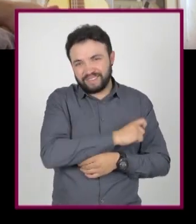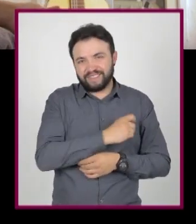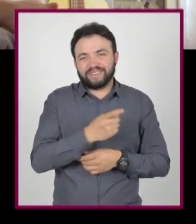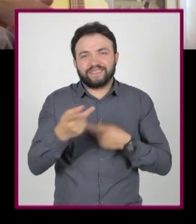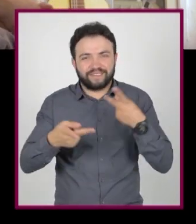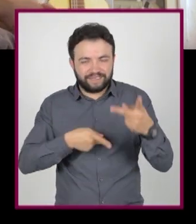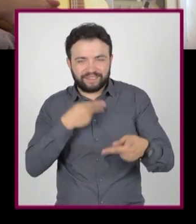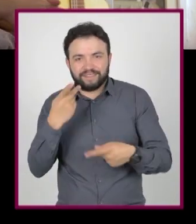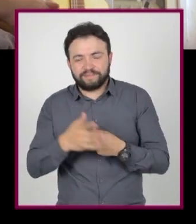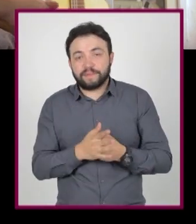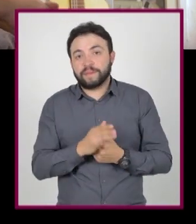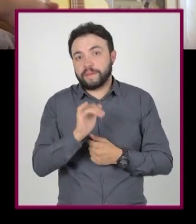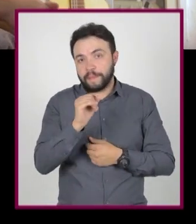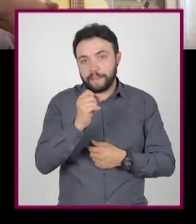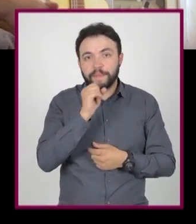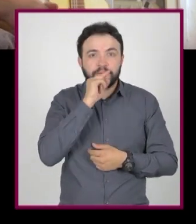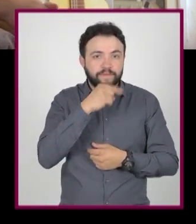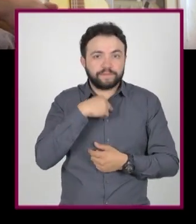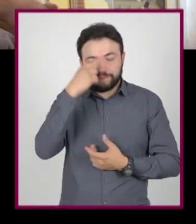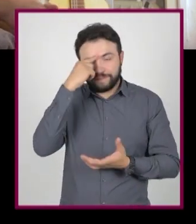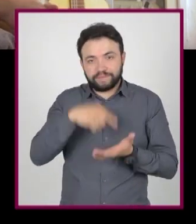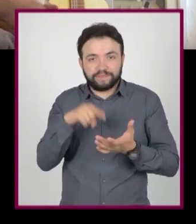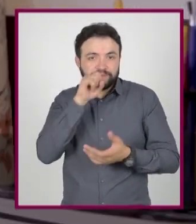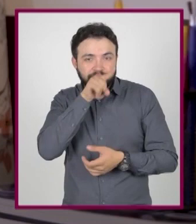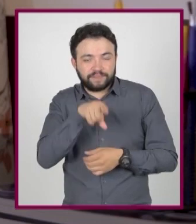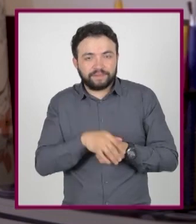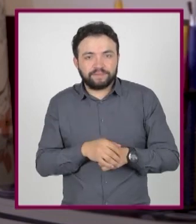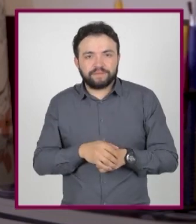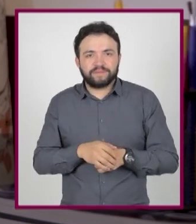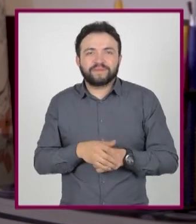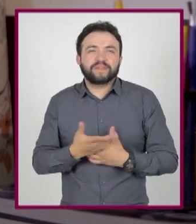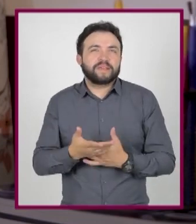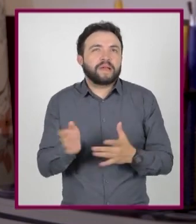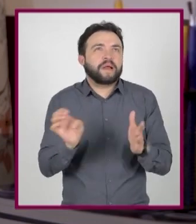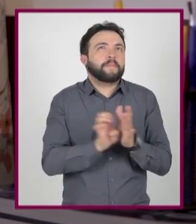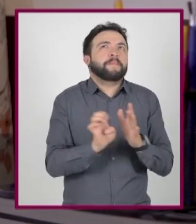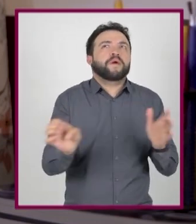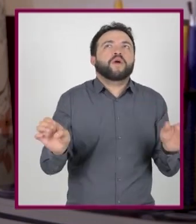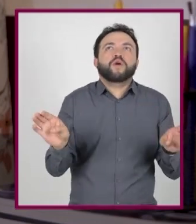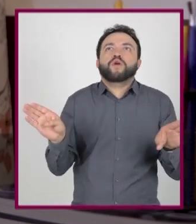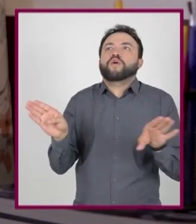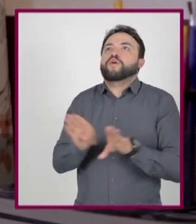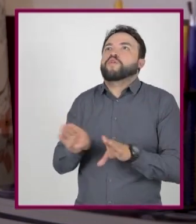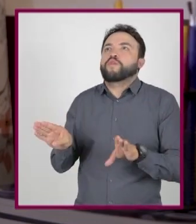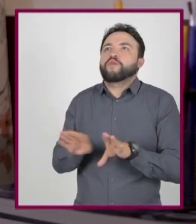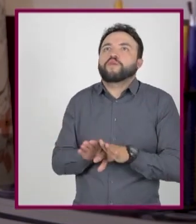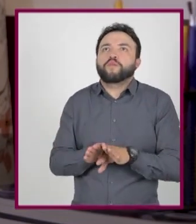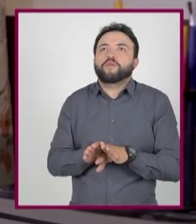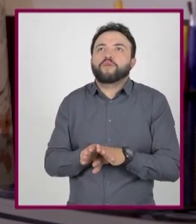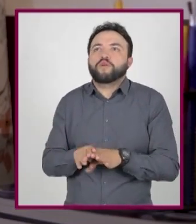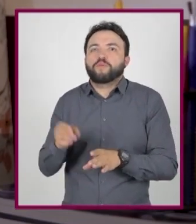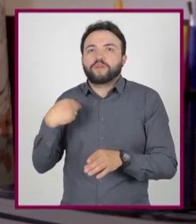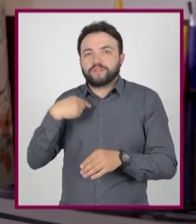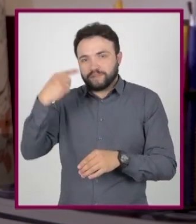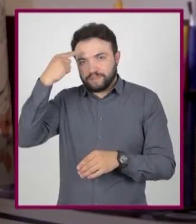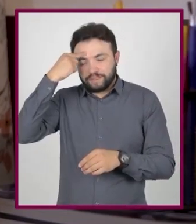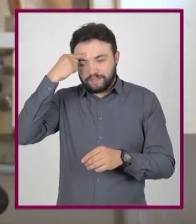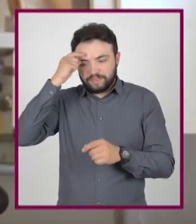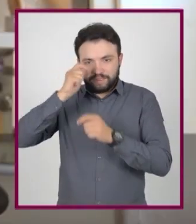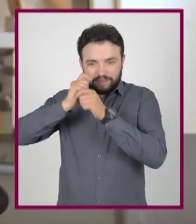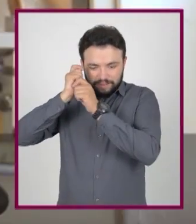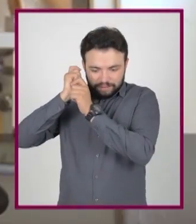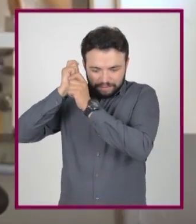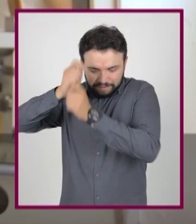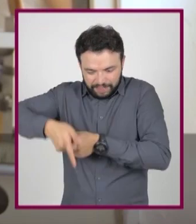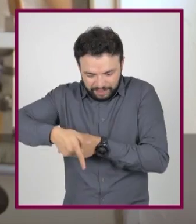es. Sí, también creo lo mismo. Es como si tuviéramos un ancla por cada cosa que vamos aprendiendo.